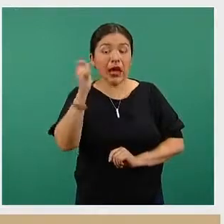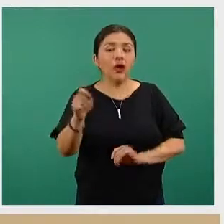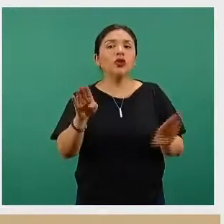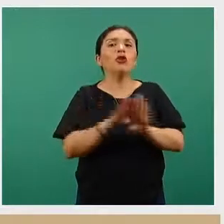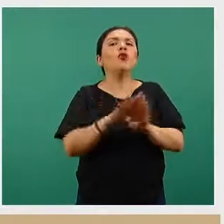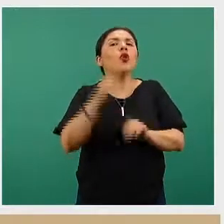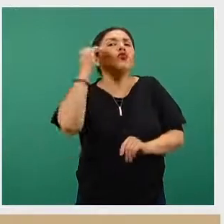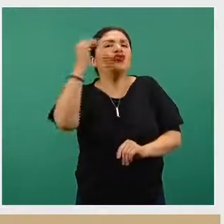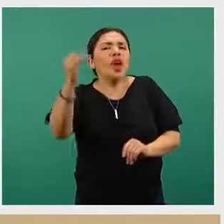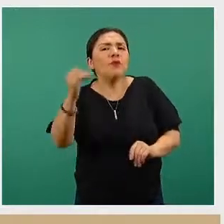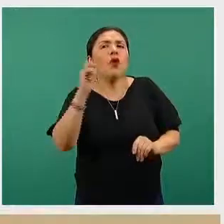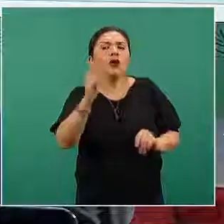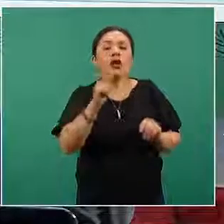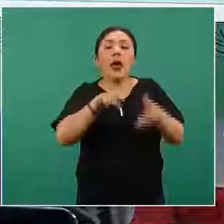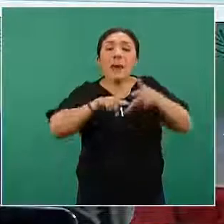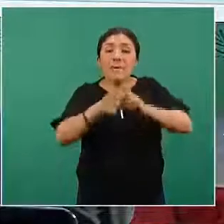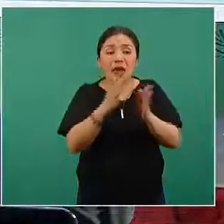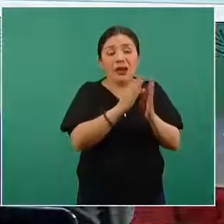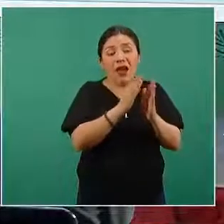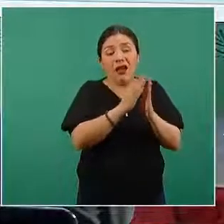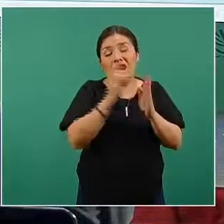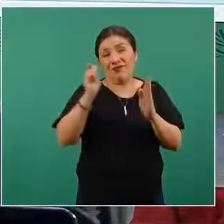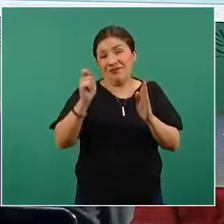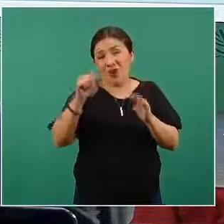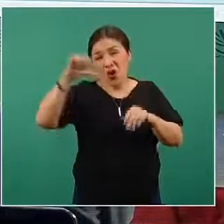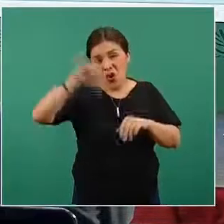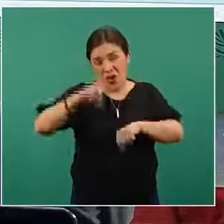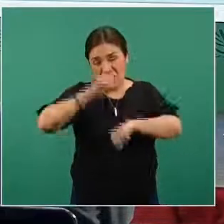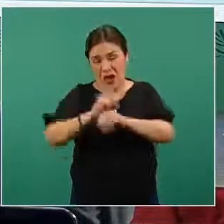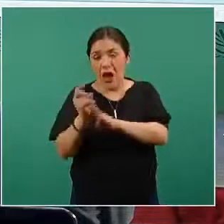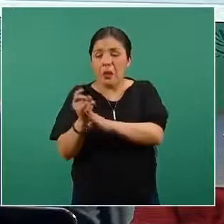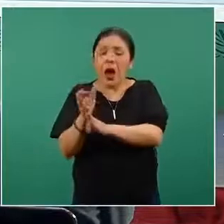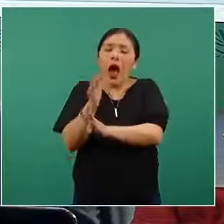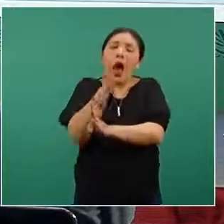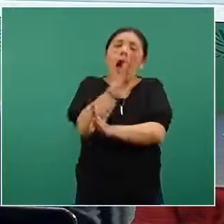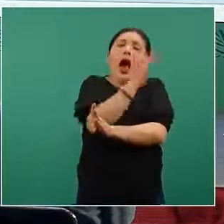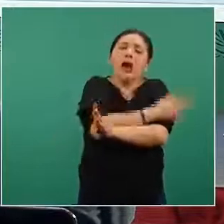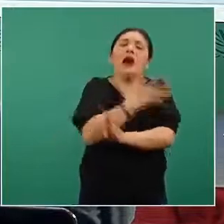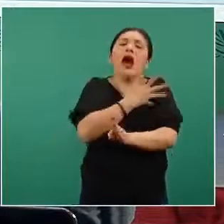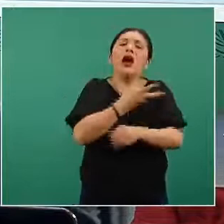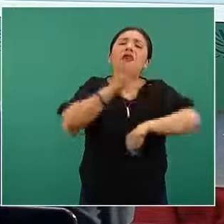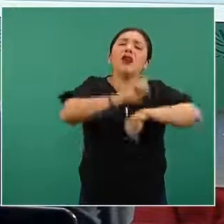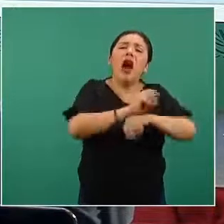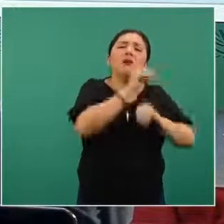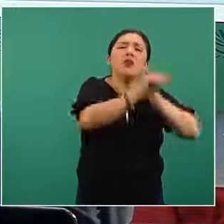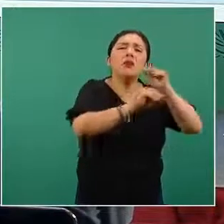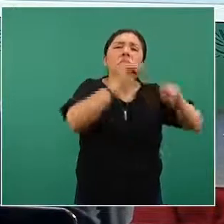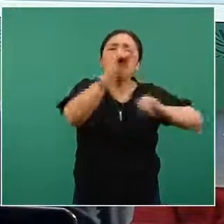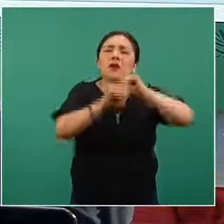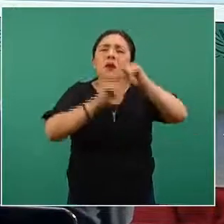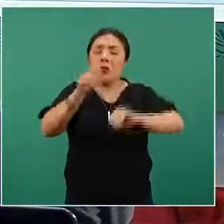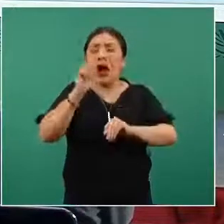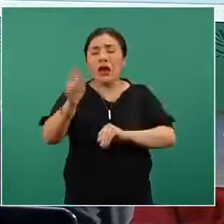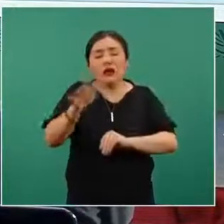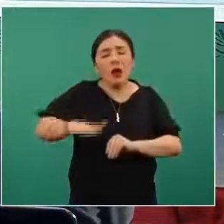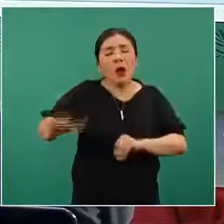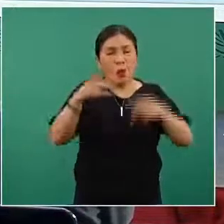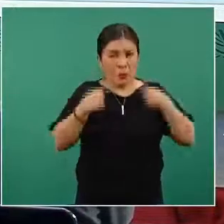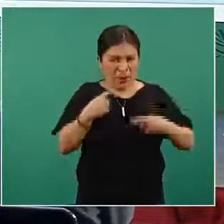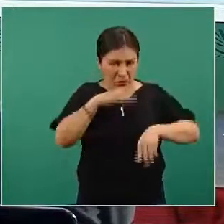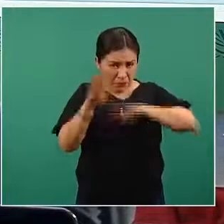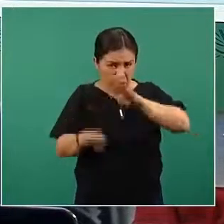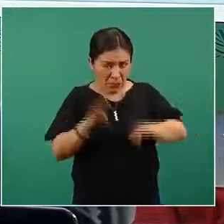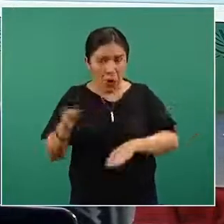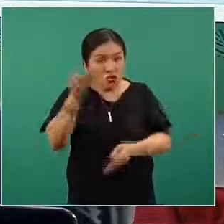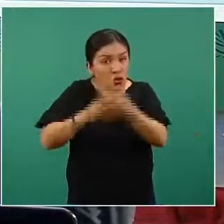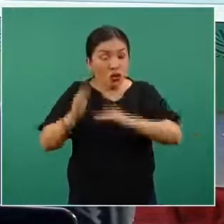de acá hacia atrás en el gráfico. Y esto es porque son defunciones que no necesariamente tenían un resultado